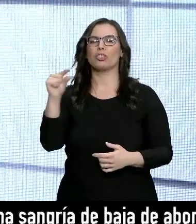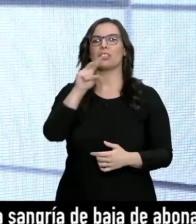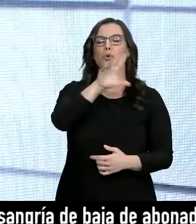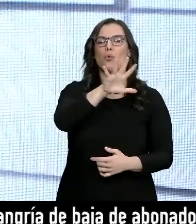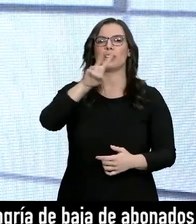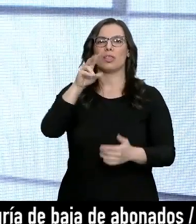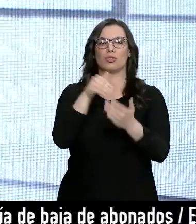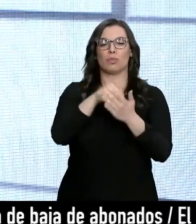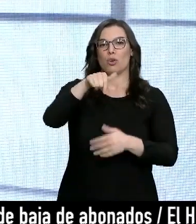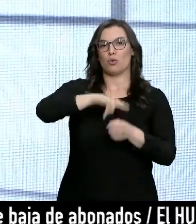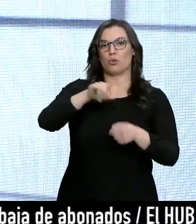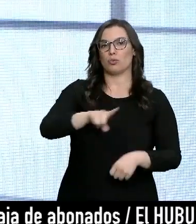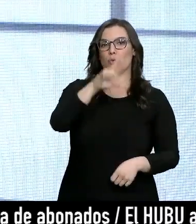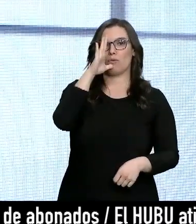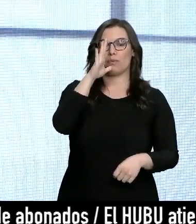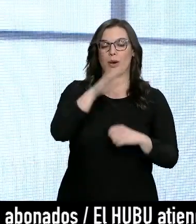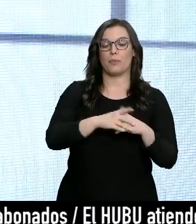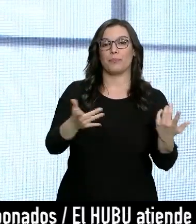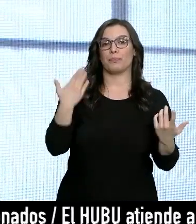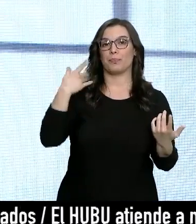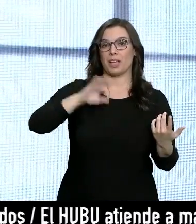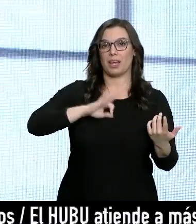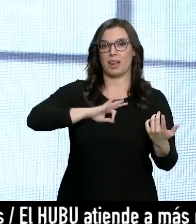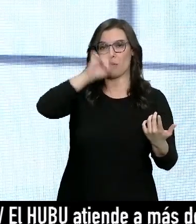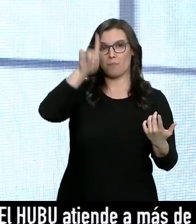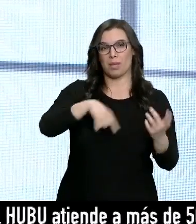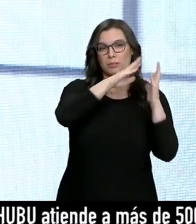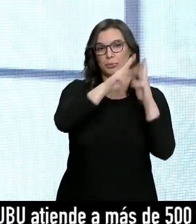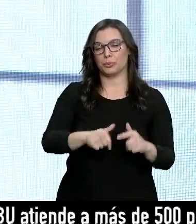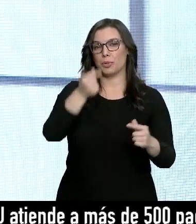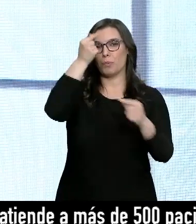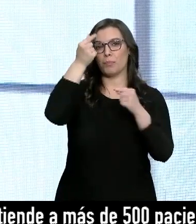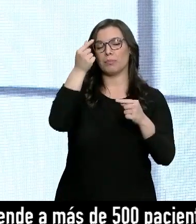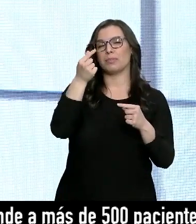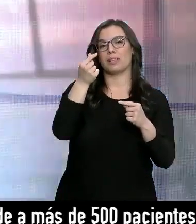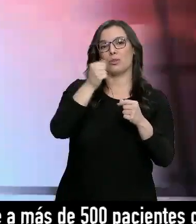lunes, 1 de febrero y enero nos ha dejado algunas de las peores cifras de la pandemia.